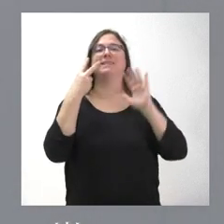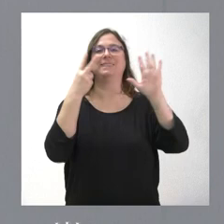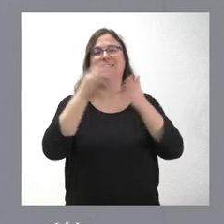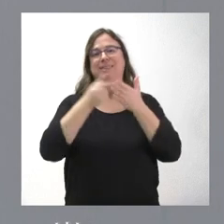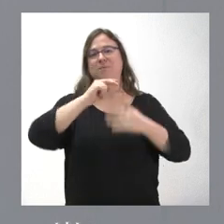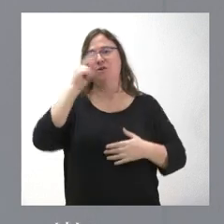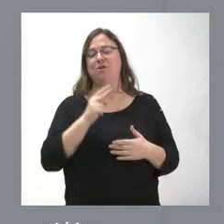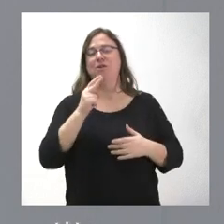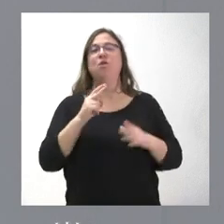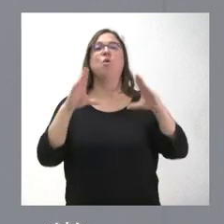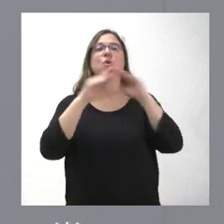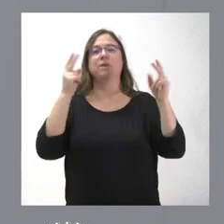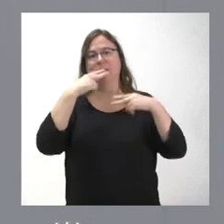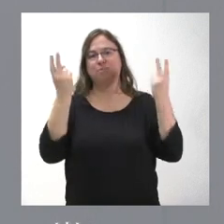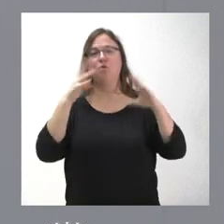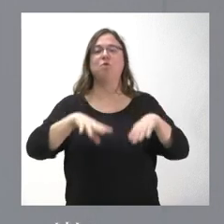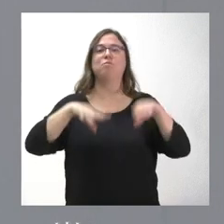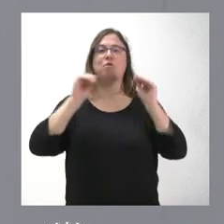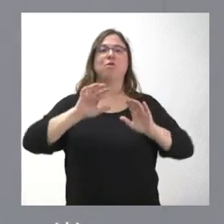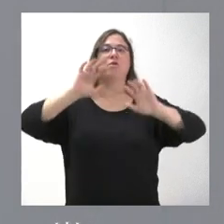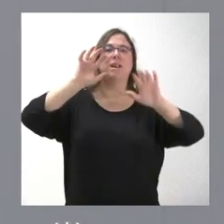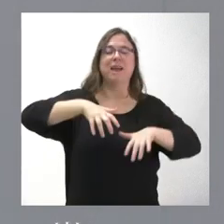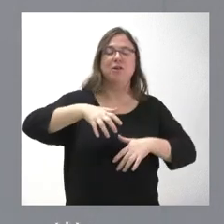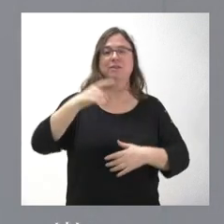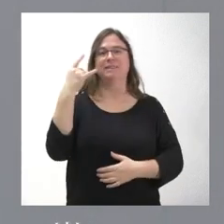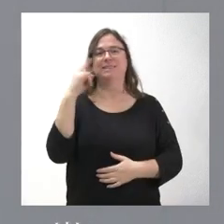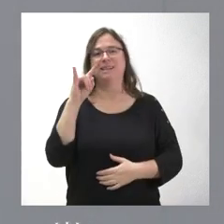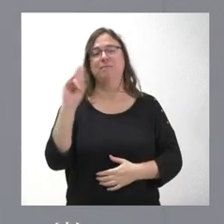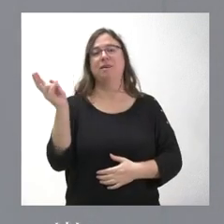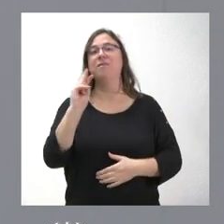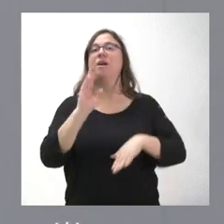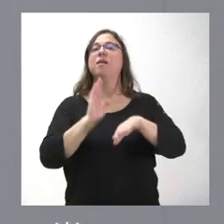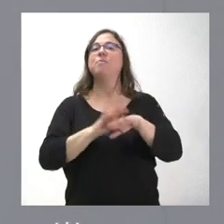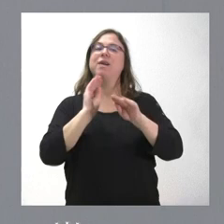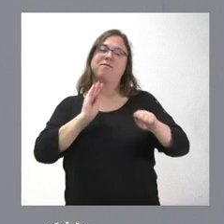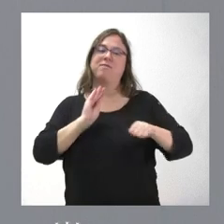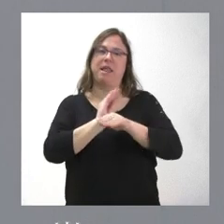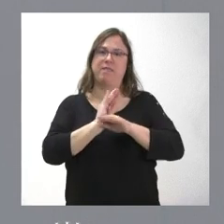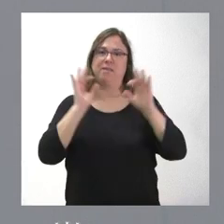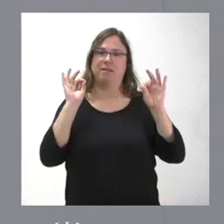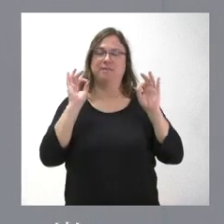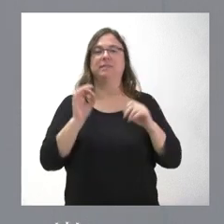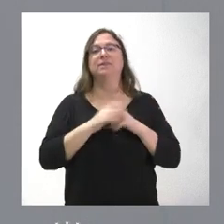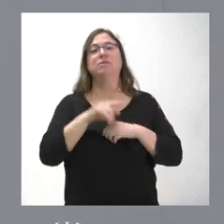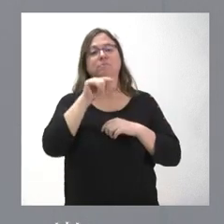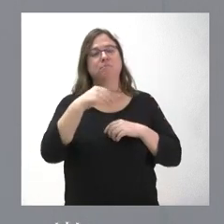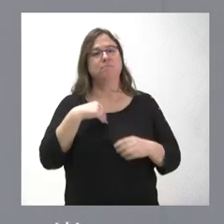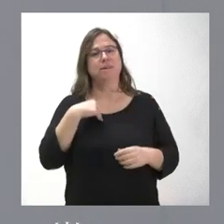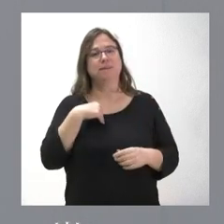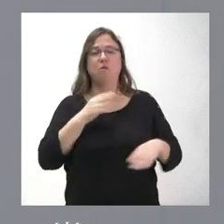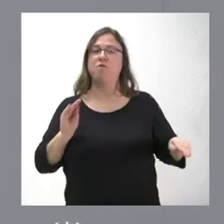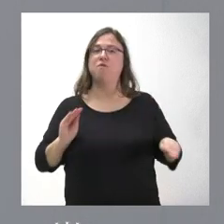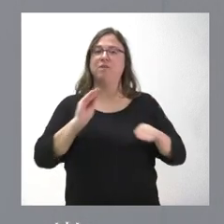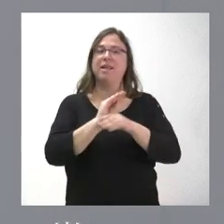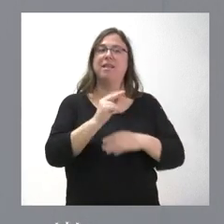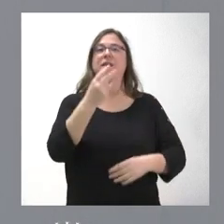públicas de Burgos, León, Salamanque y Valladolid para el año 2023, para completar la financiación de este ejercicio. En concreto, con esto se financia